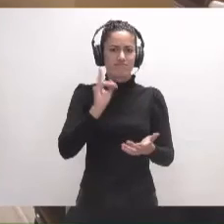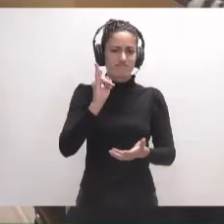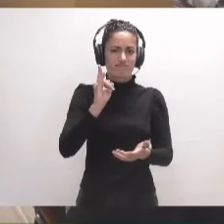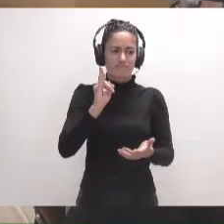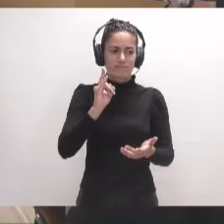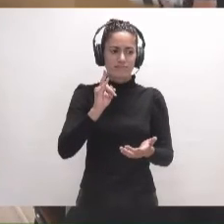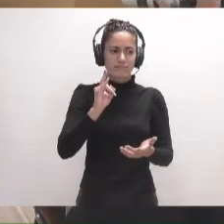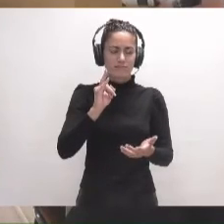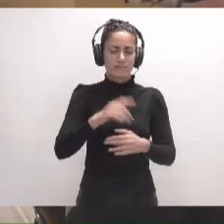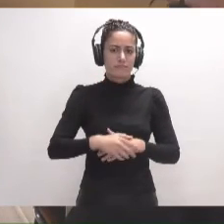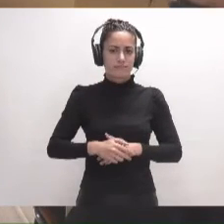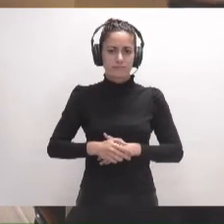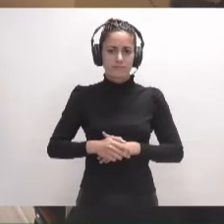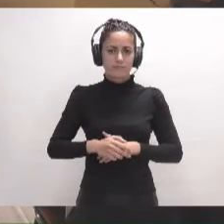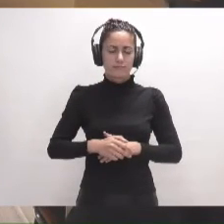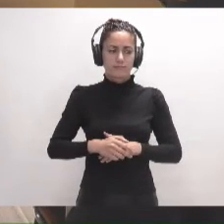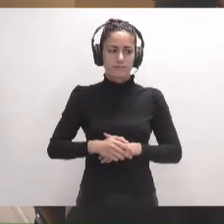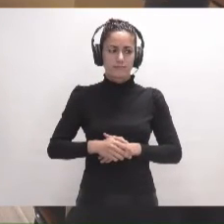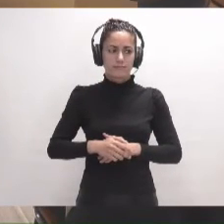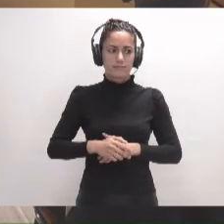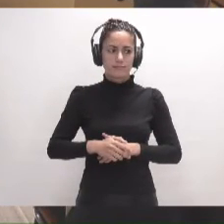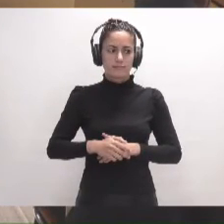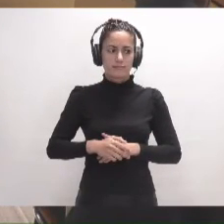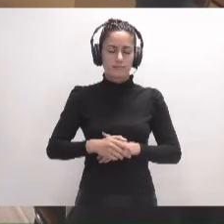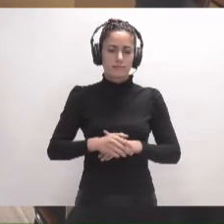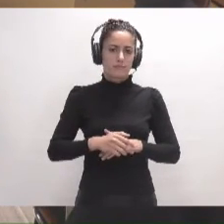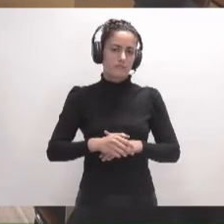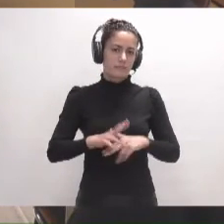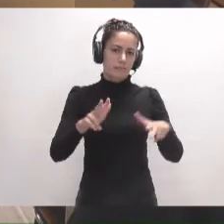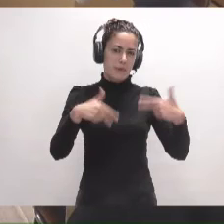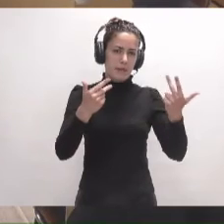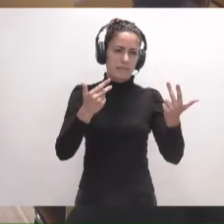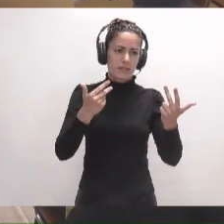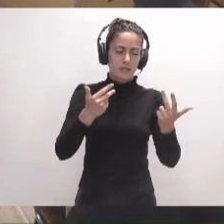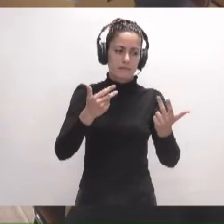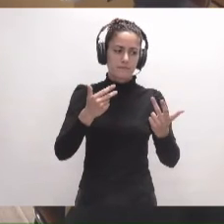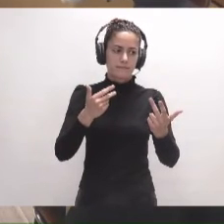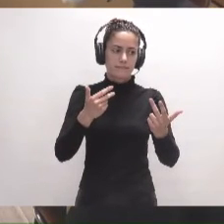Tierra y que están intentando mostrar. ¿Me permite entrar de nuevo los demás?